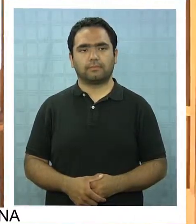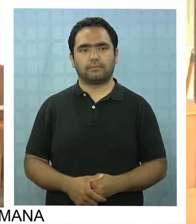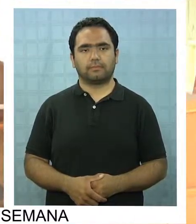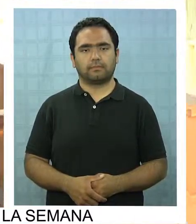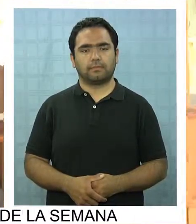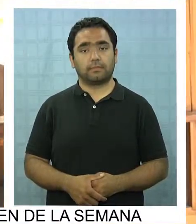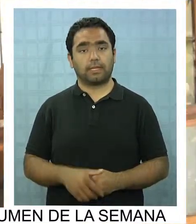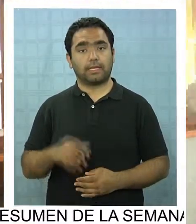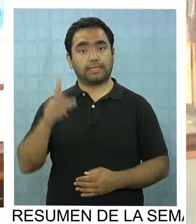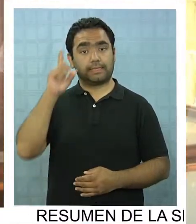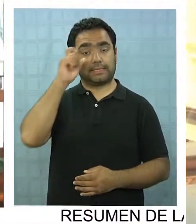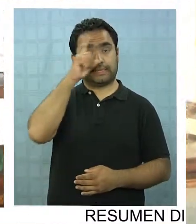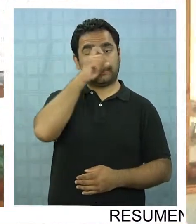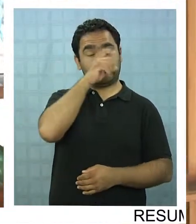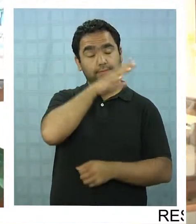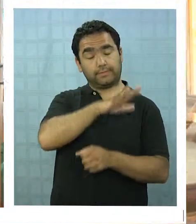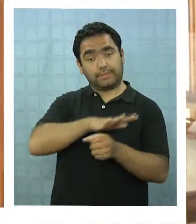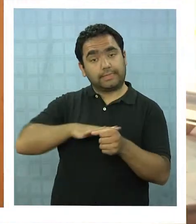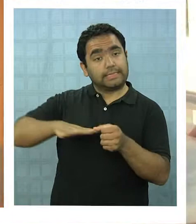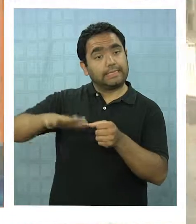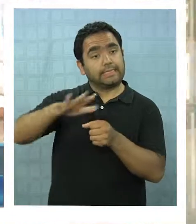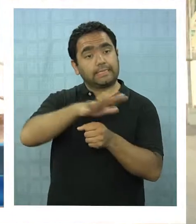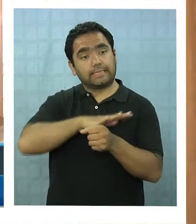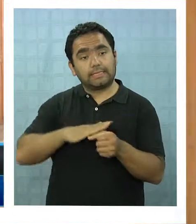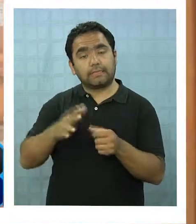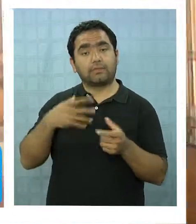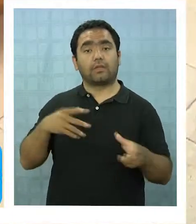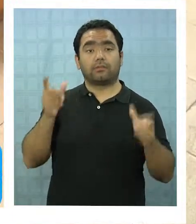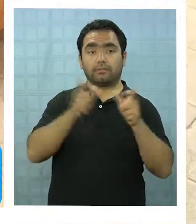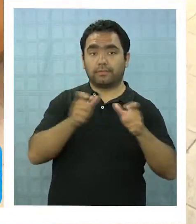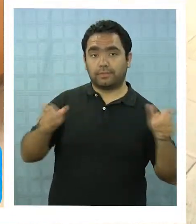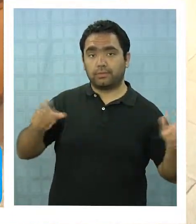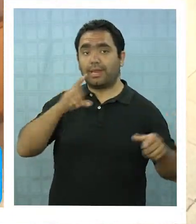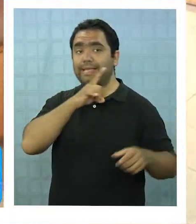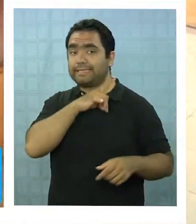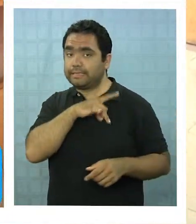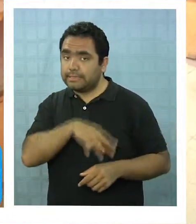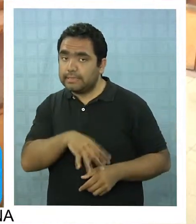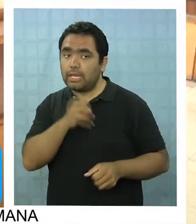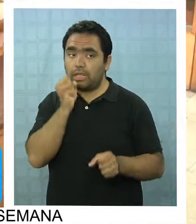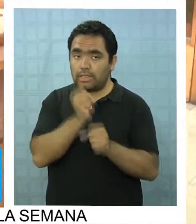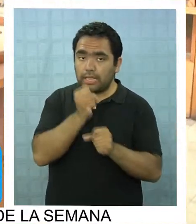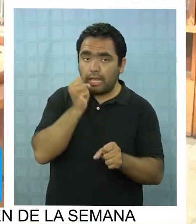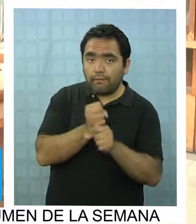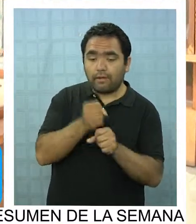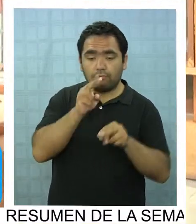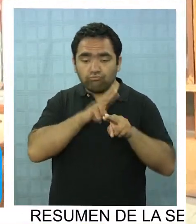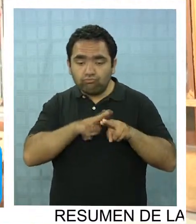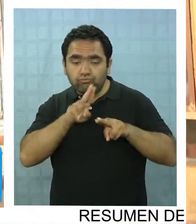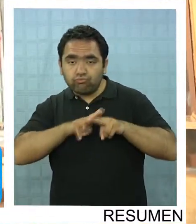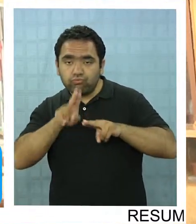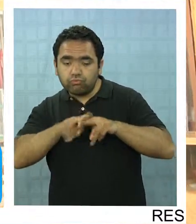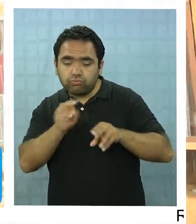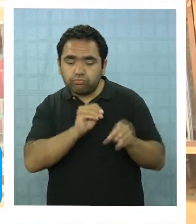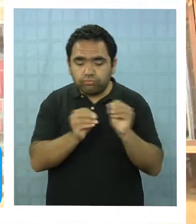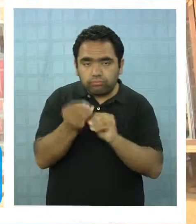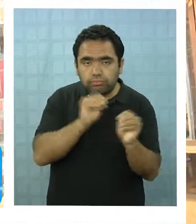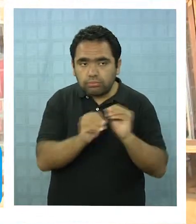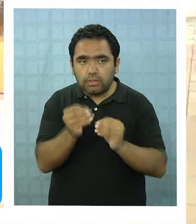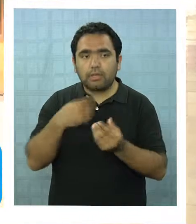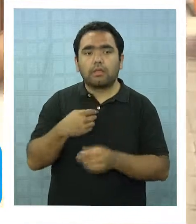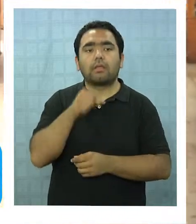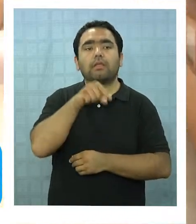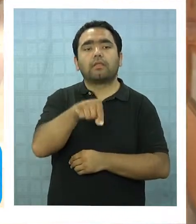Una difícil situación están viviendo los únicos artesanos chilenos que trabajan en el centro de Iquique. Nos referimos a los